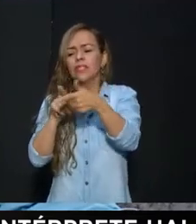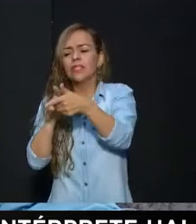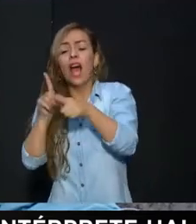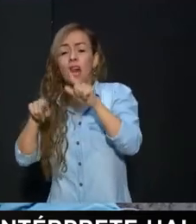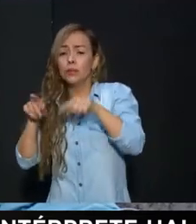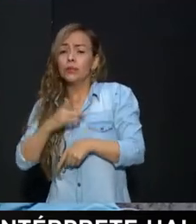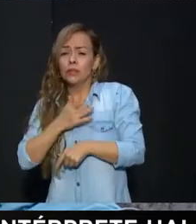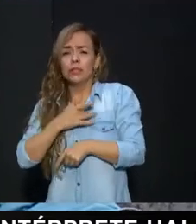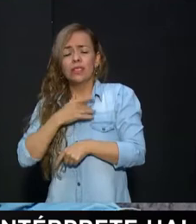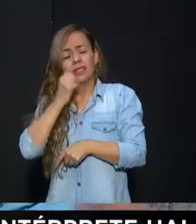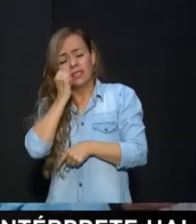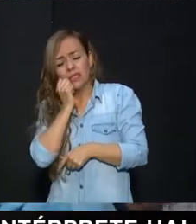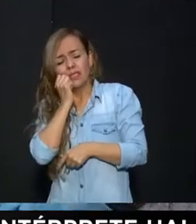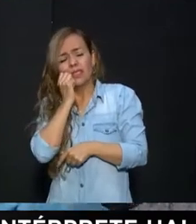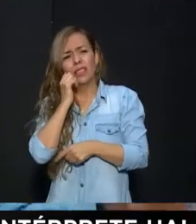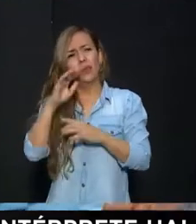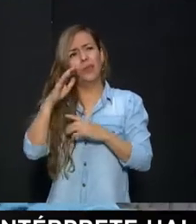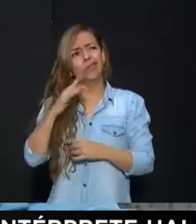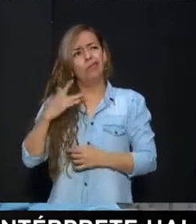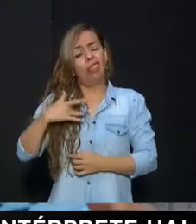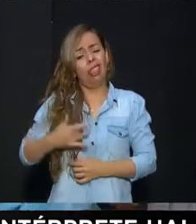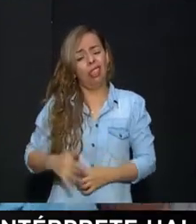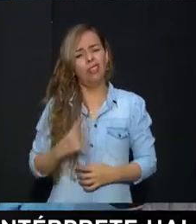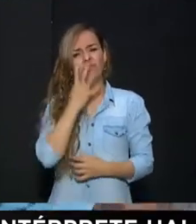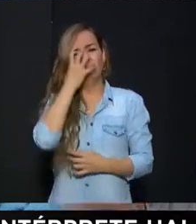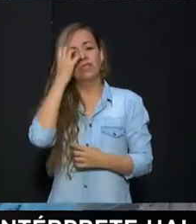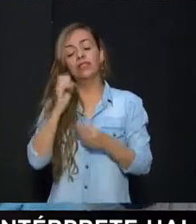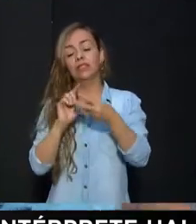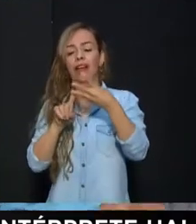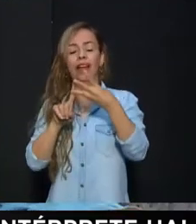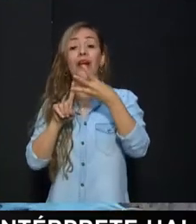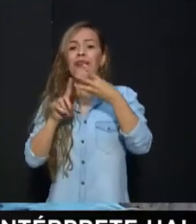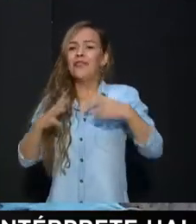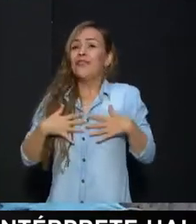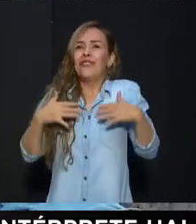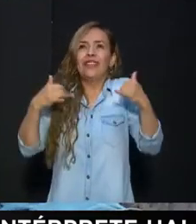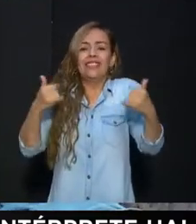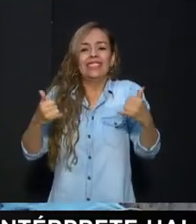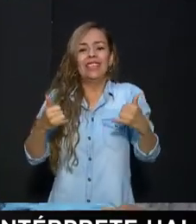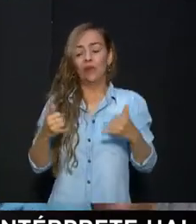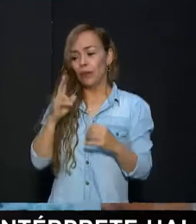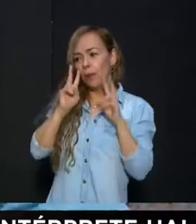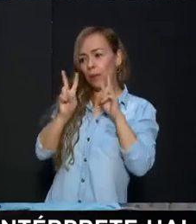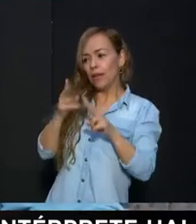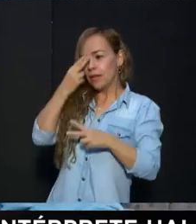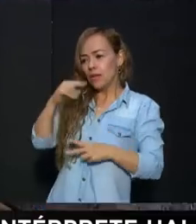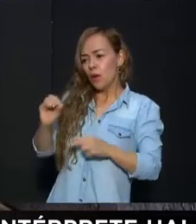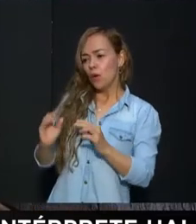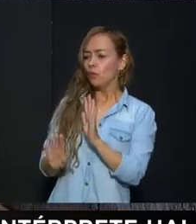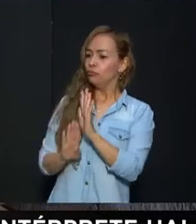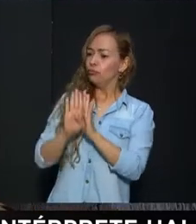y desengaño y rabia. Y el otro, felicidad y agradecimiento cuando estos chicos logran ese convivir con toda una comunidad normal.